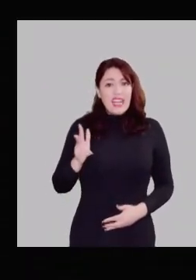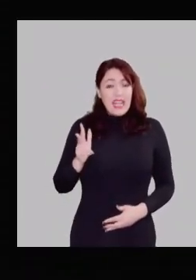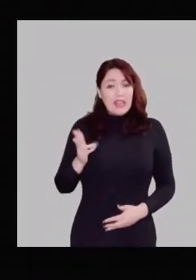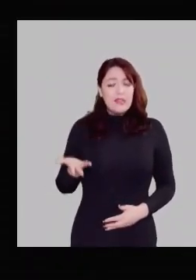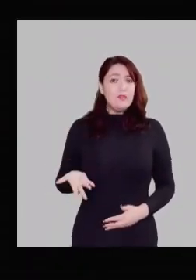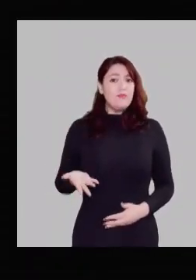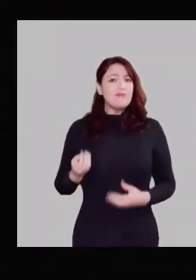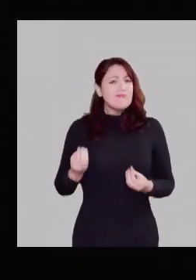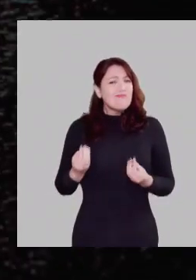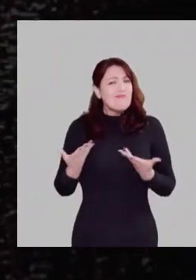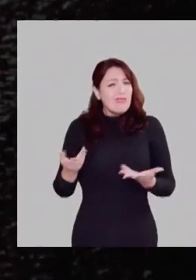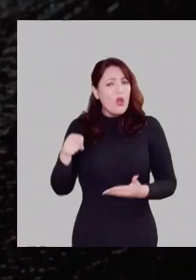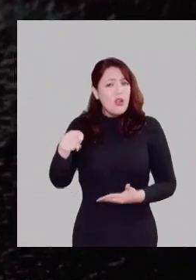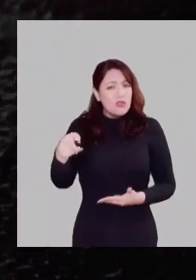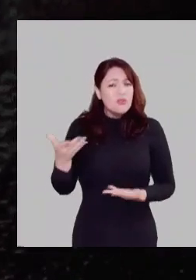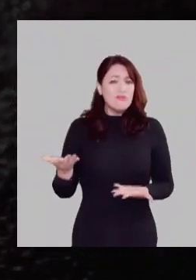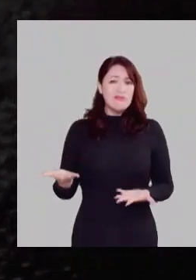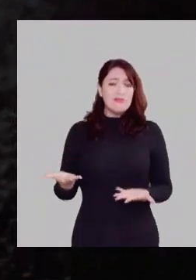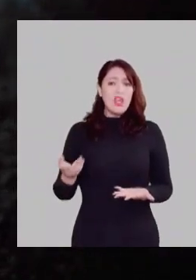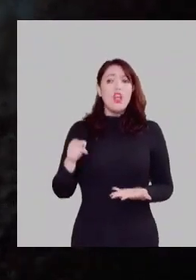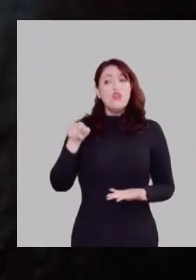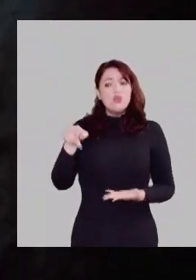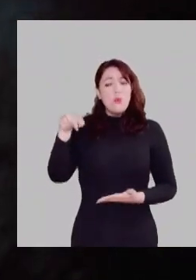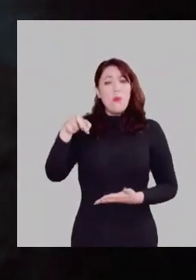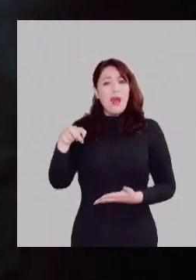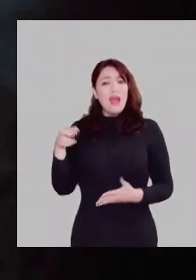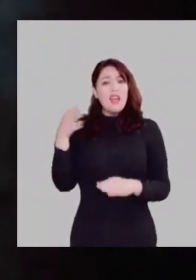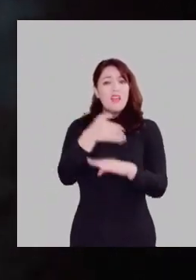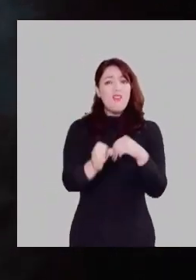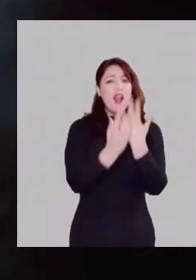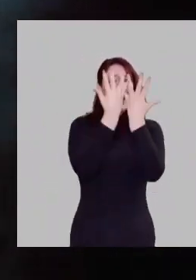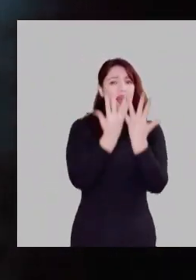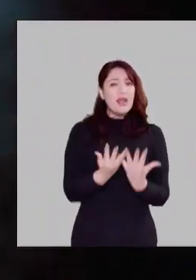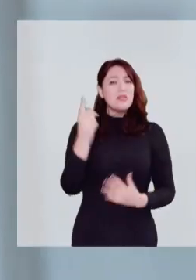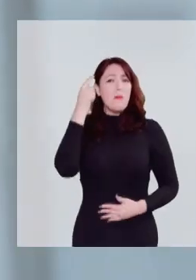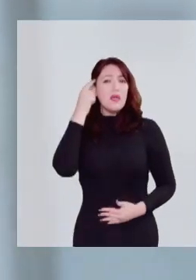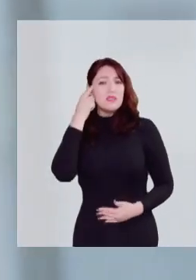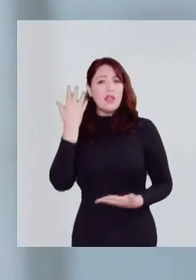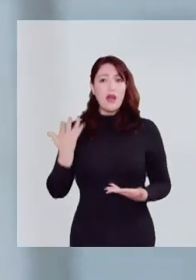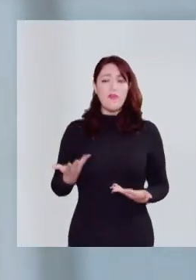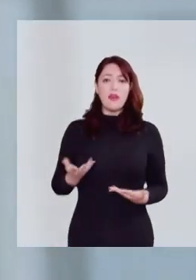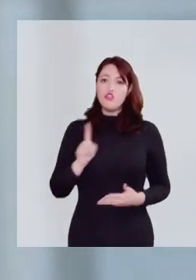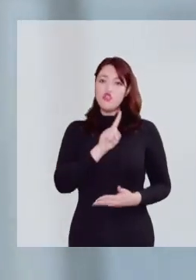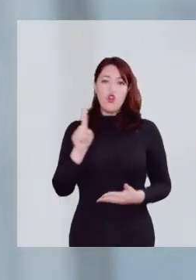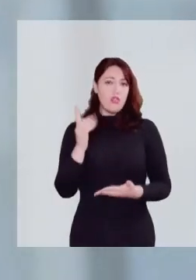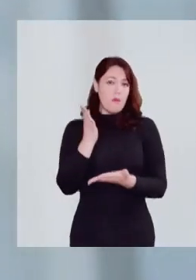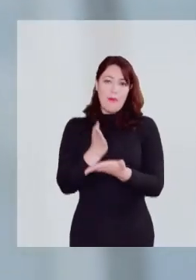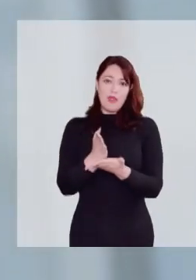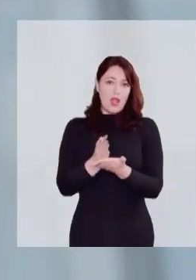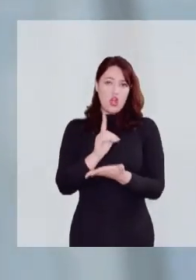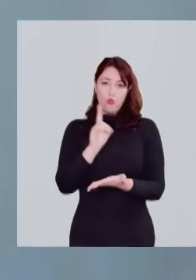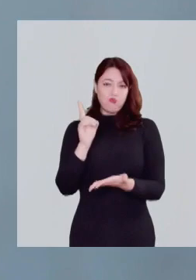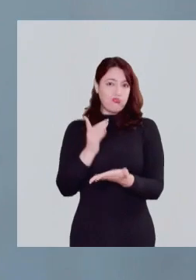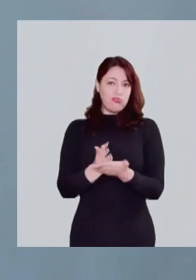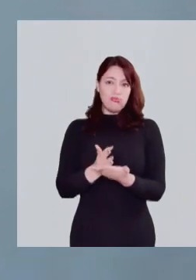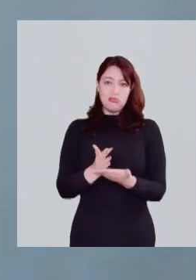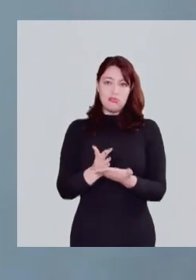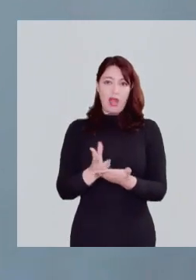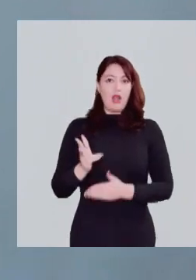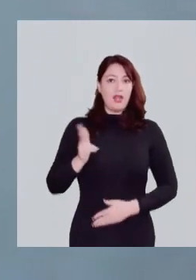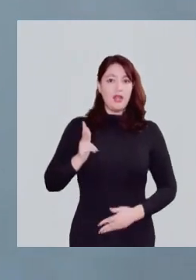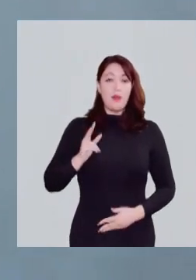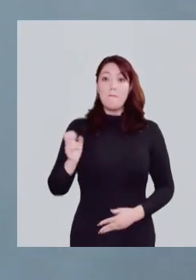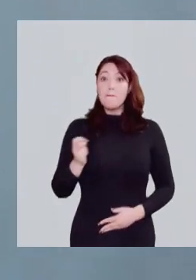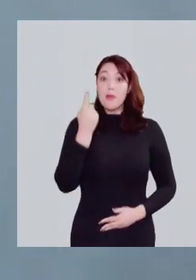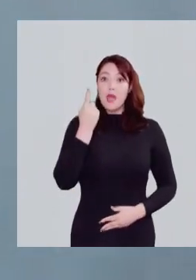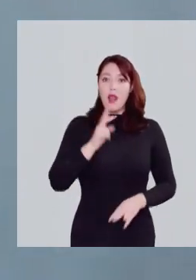cliente. ¿Qué iba a pasar con ese cabro si además su viejo se va a la cárcel? Al final no demandé al cliente. Fue